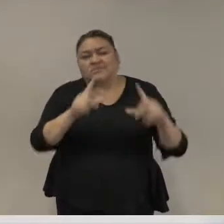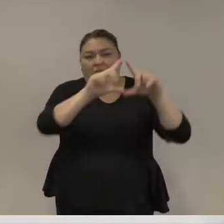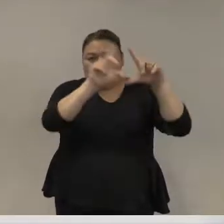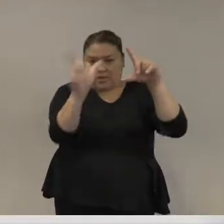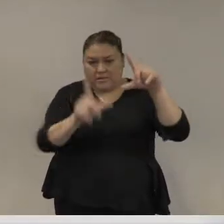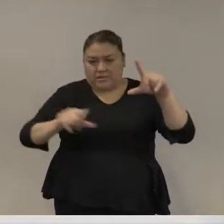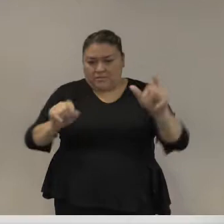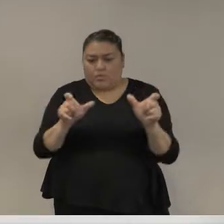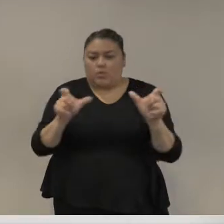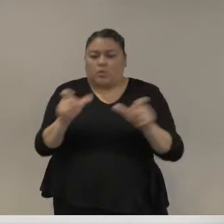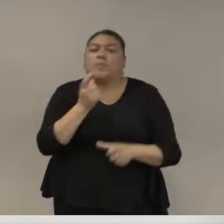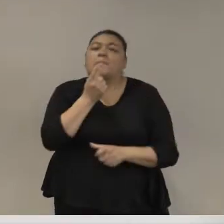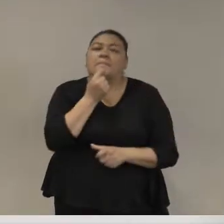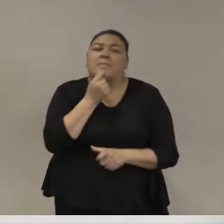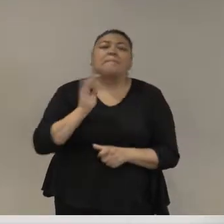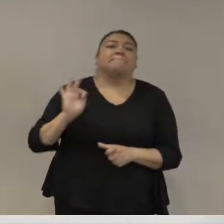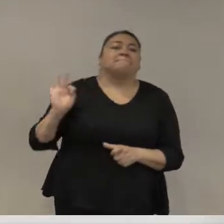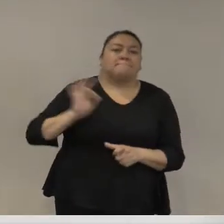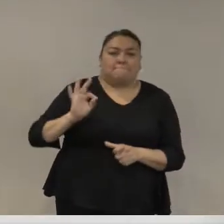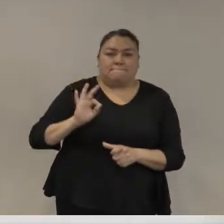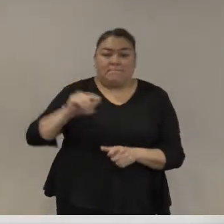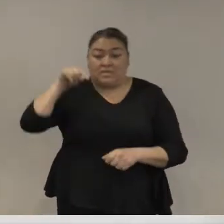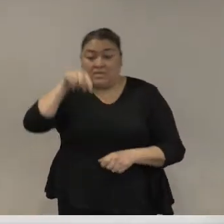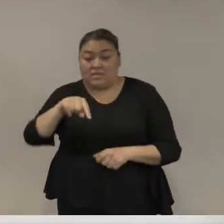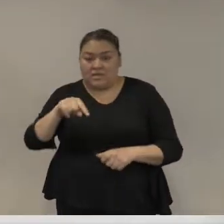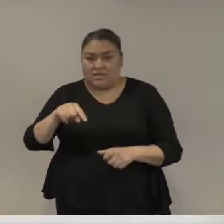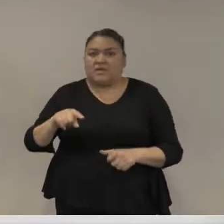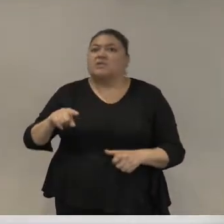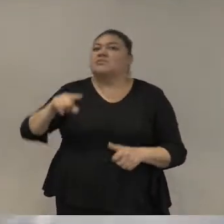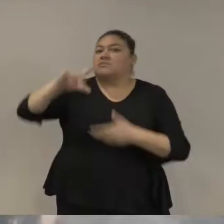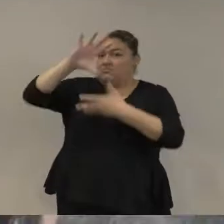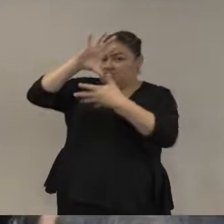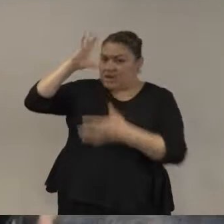y eso tal vez le pone en la vanguardia de la región